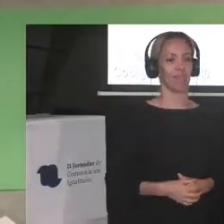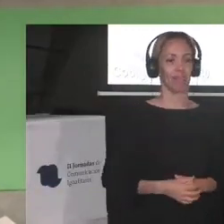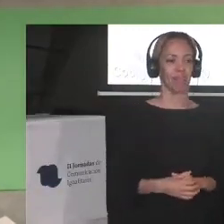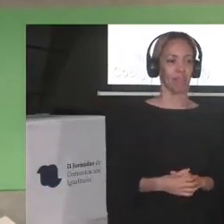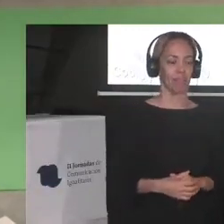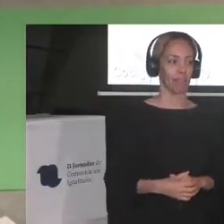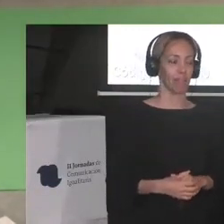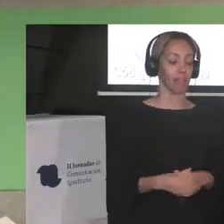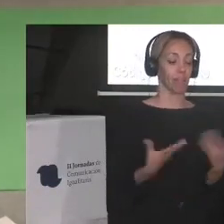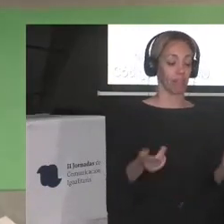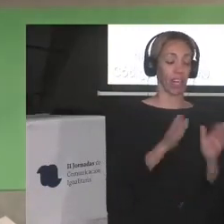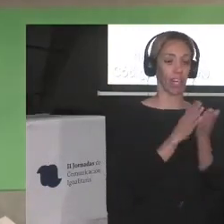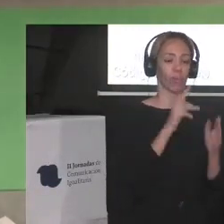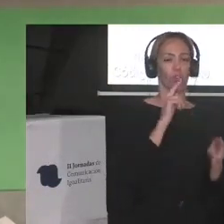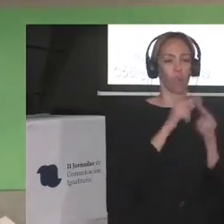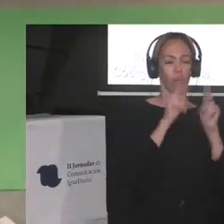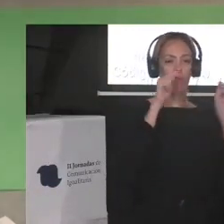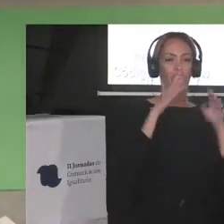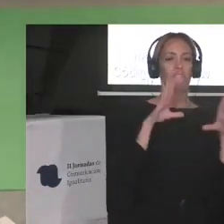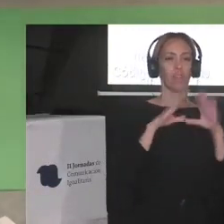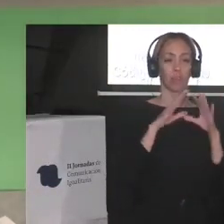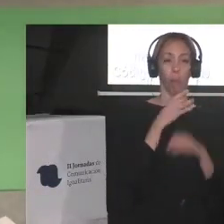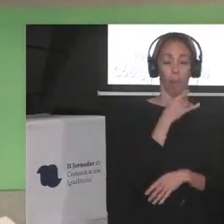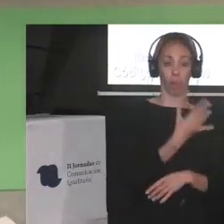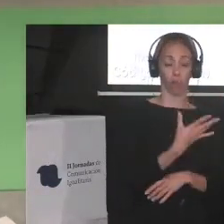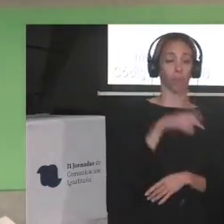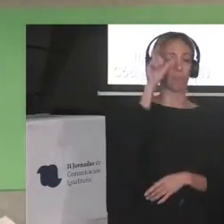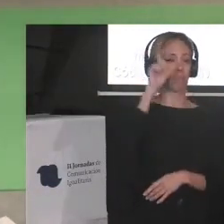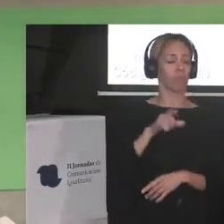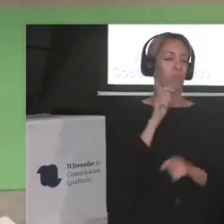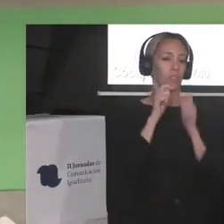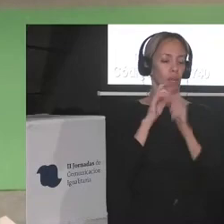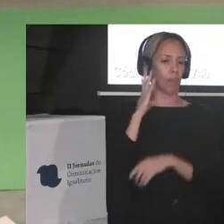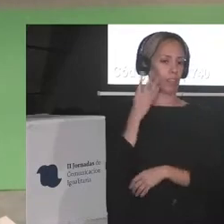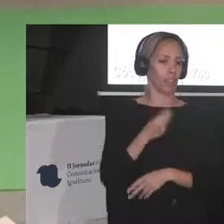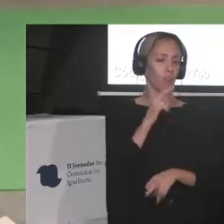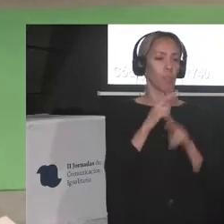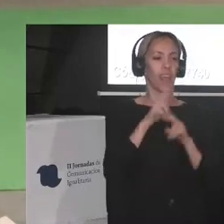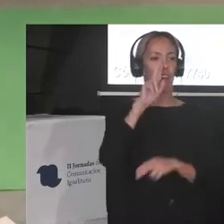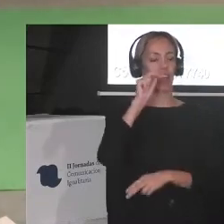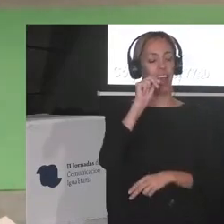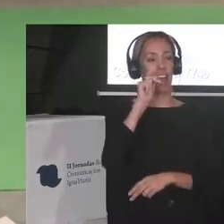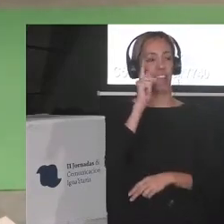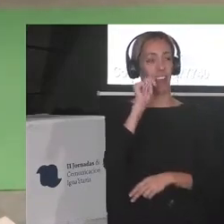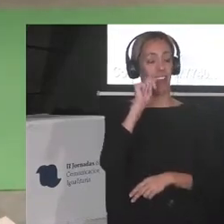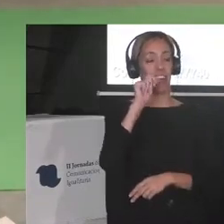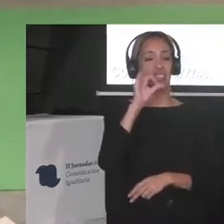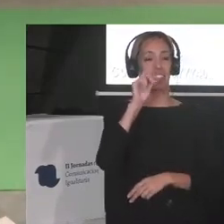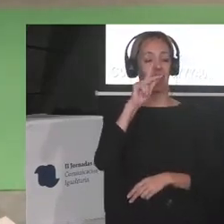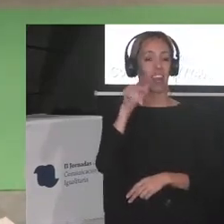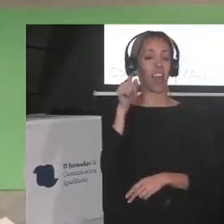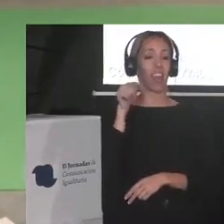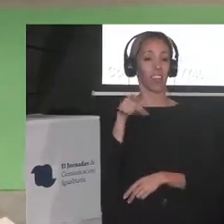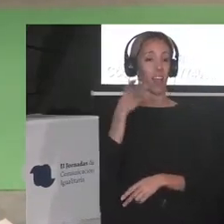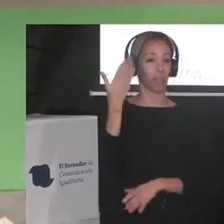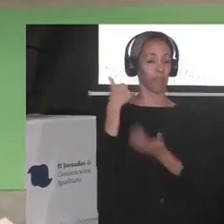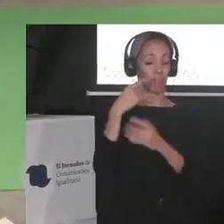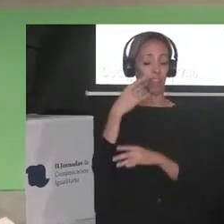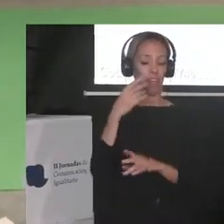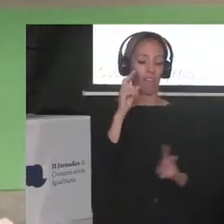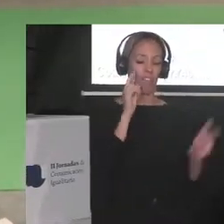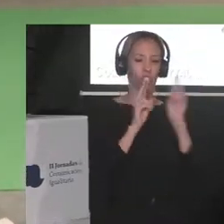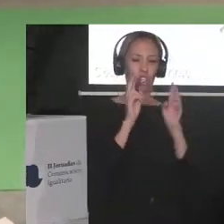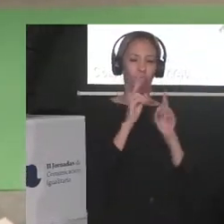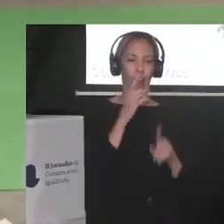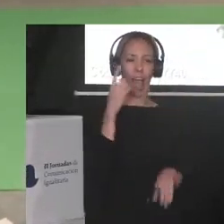Bueno, en su libro Feminismo Blanco, la periodista pakistaní Rafia Zakaria, desenmascara la mirada falsamente antirracista